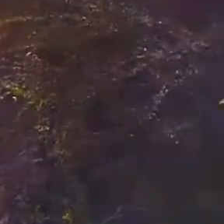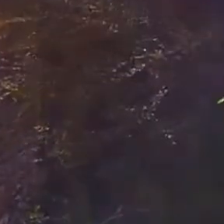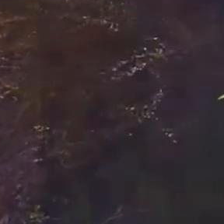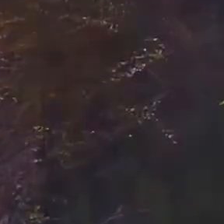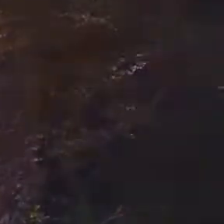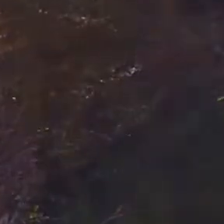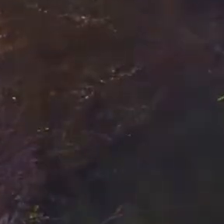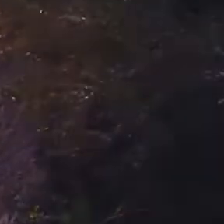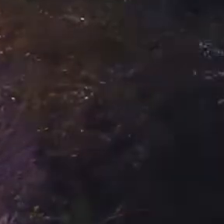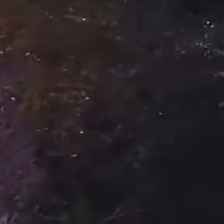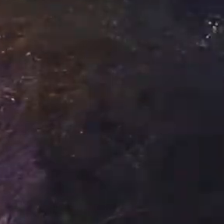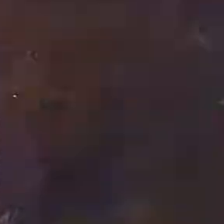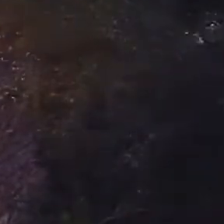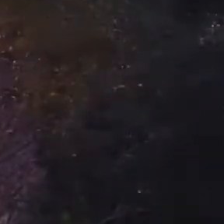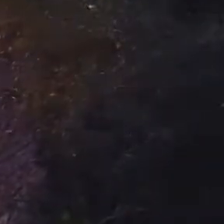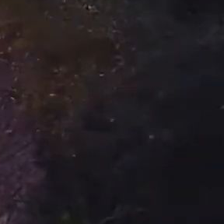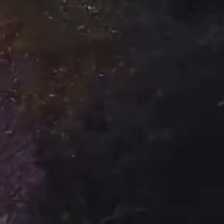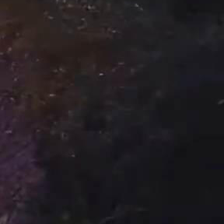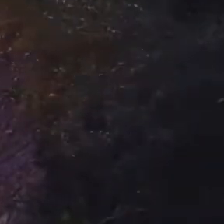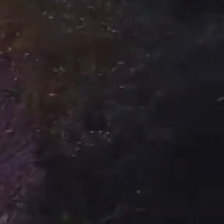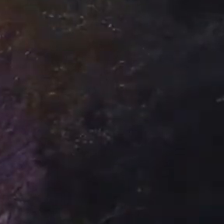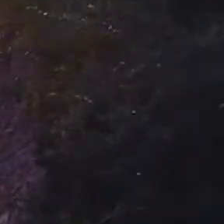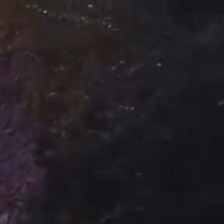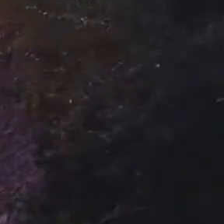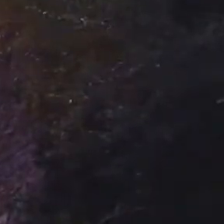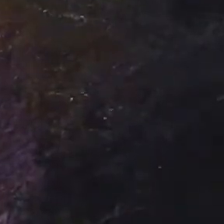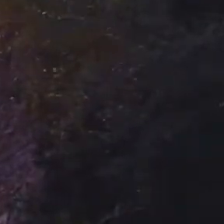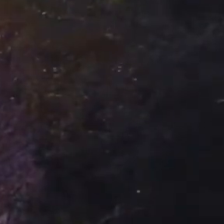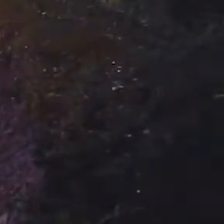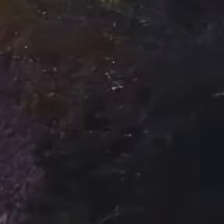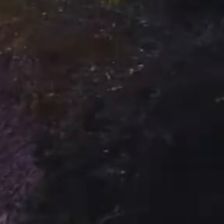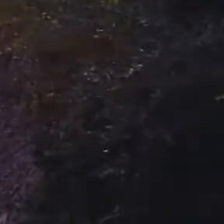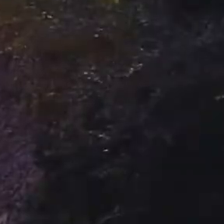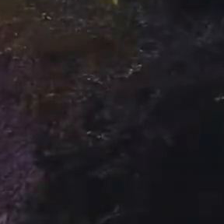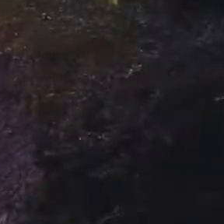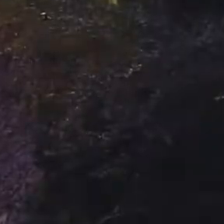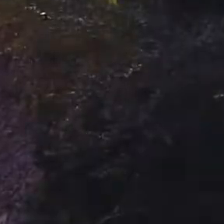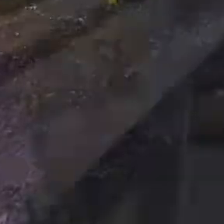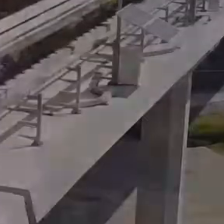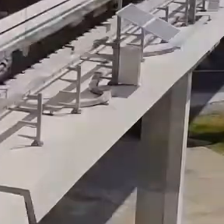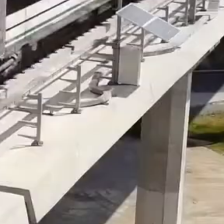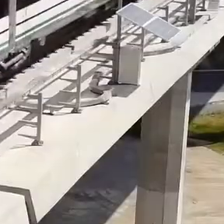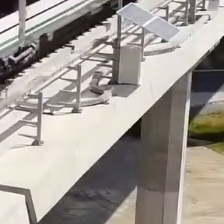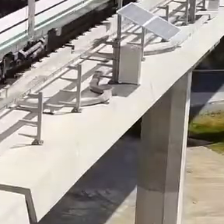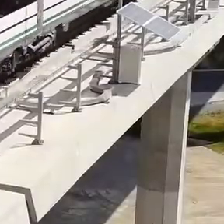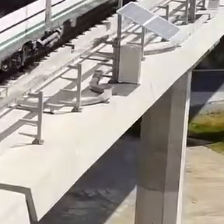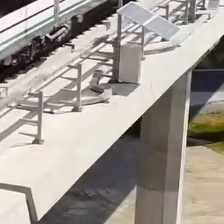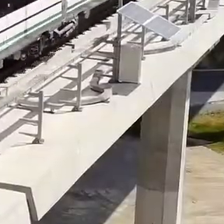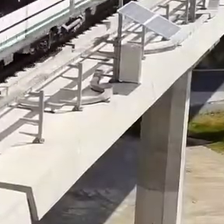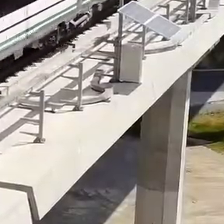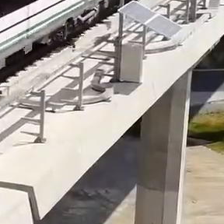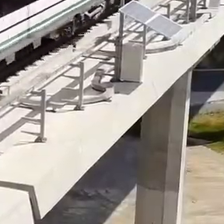colado en sitio de columnas en zonas inaccesibles para elementos prefabricados. Secretaría de Comunicaciones y